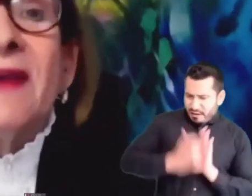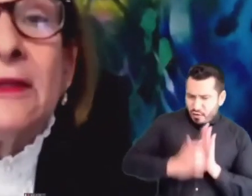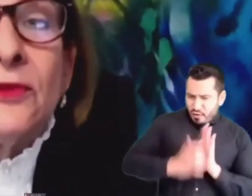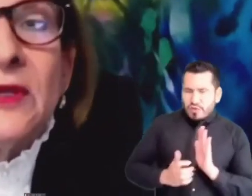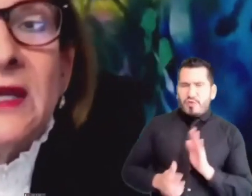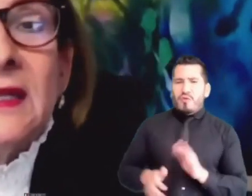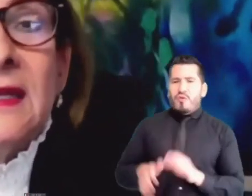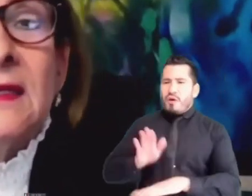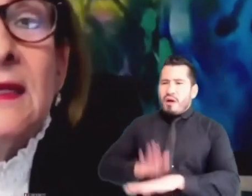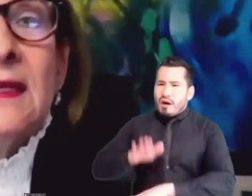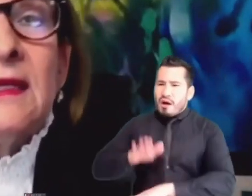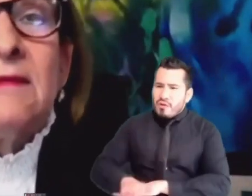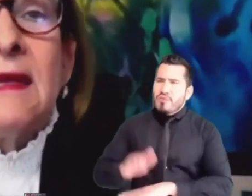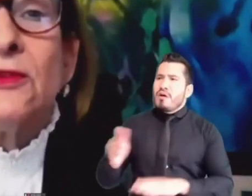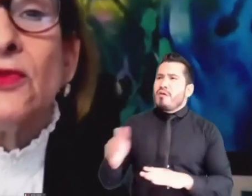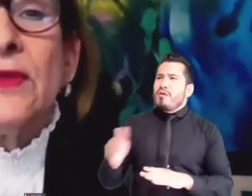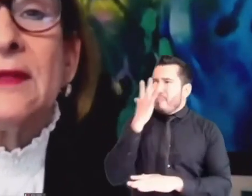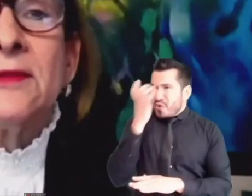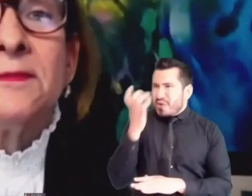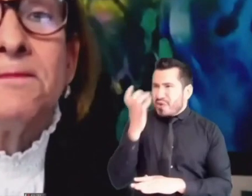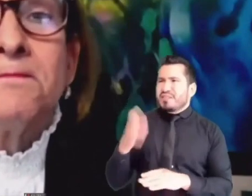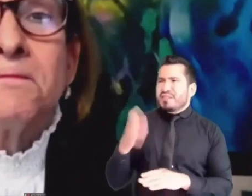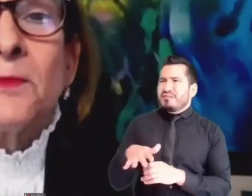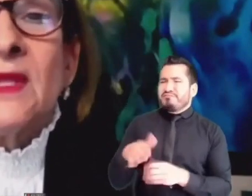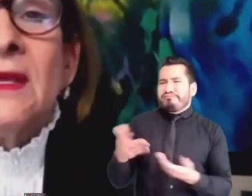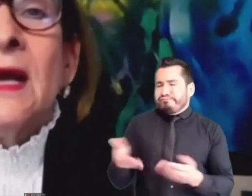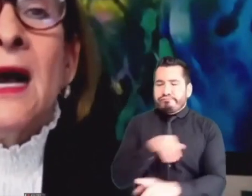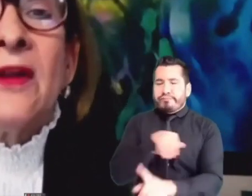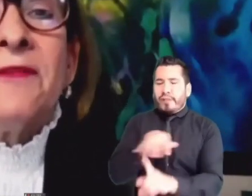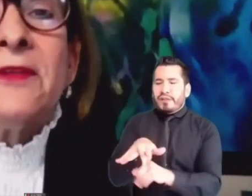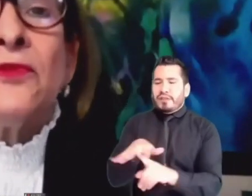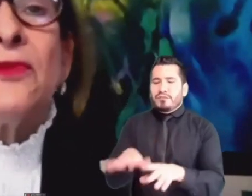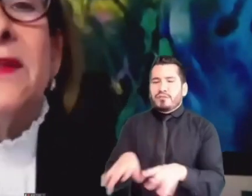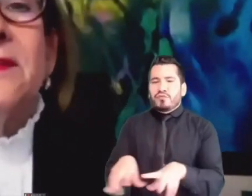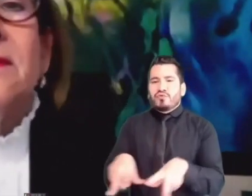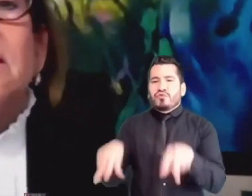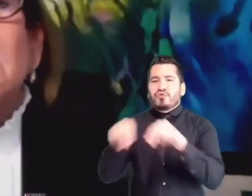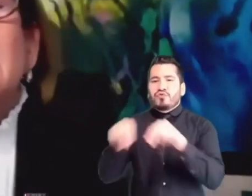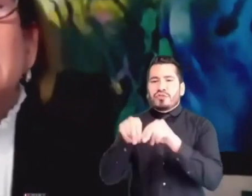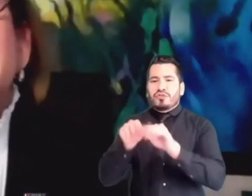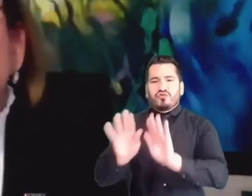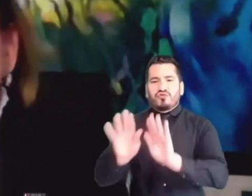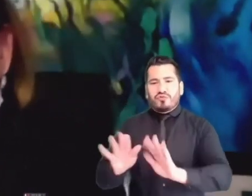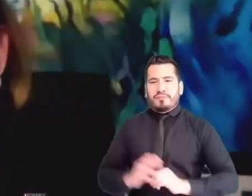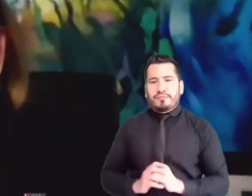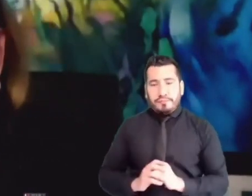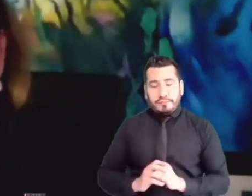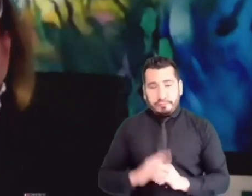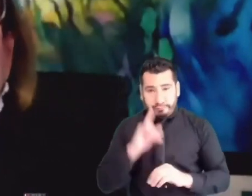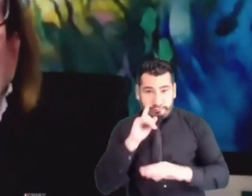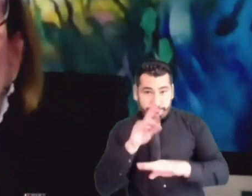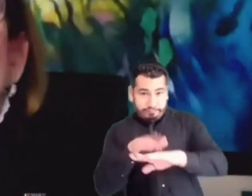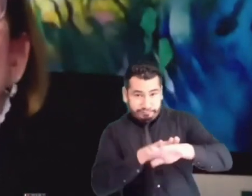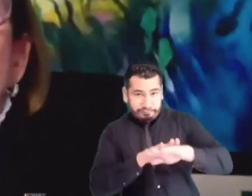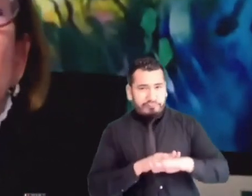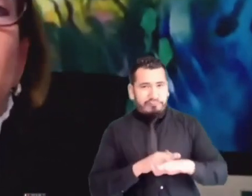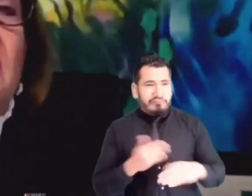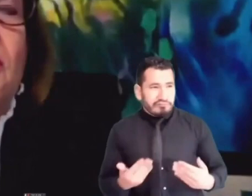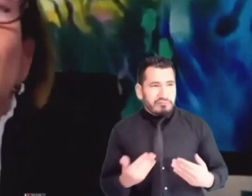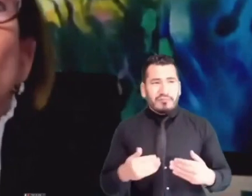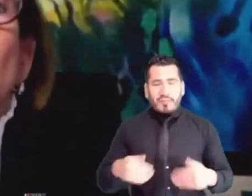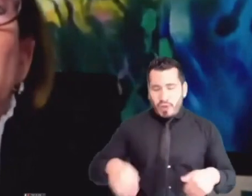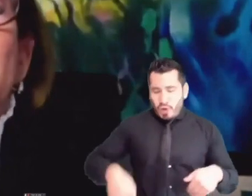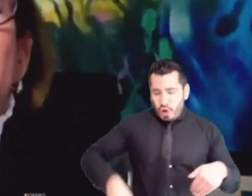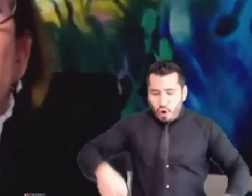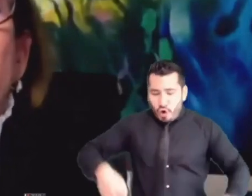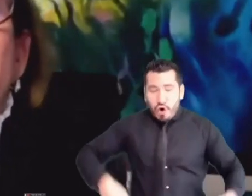los efectos que generan entre la sociedad. Ahora fíjense ustedes, es evidente que los efectos de la corrupción afectan los derechos